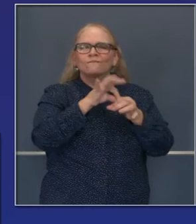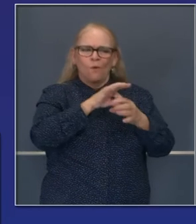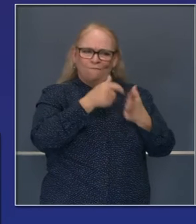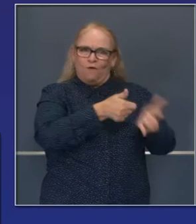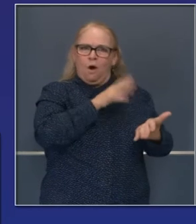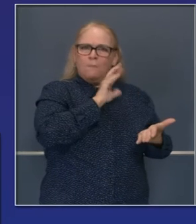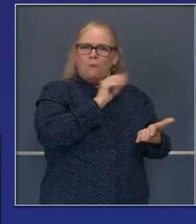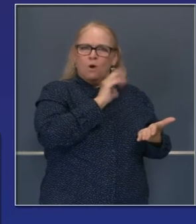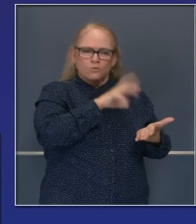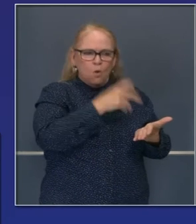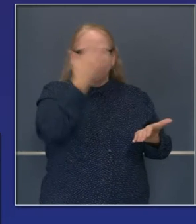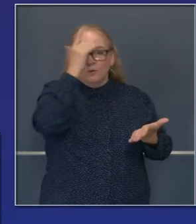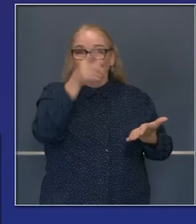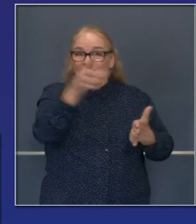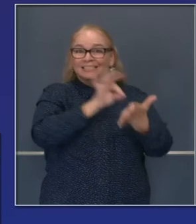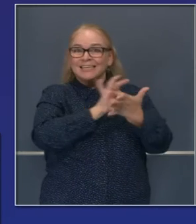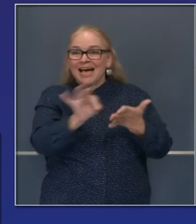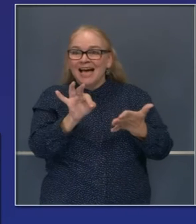.ca.gov,